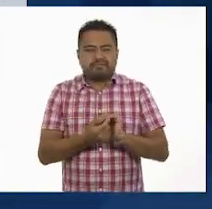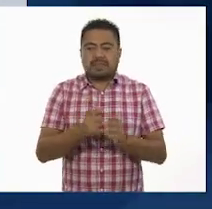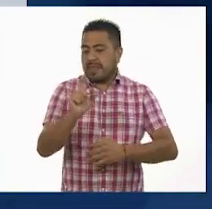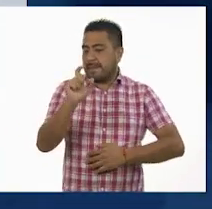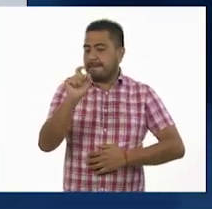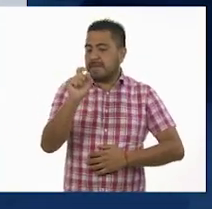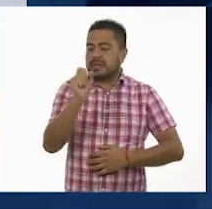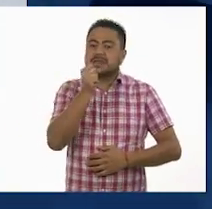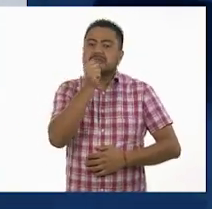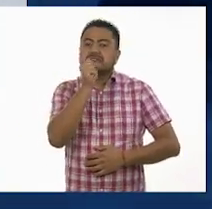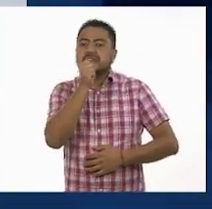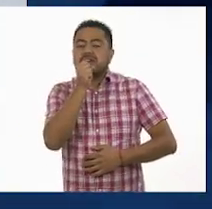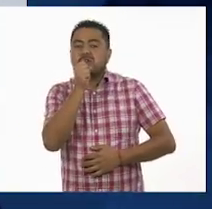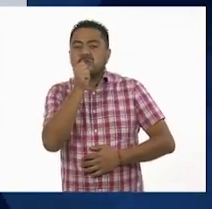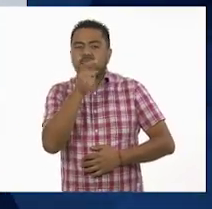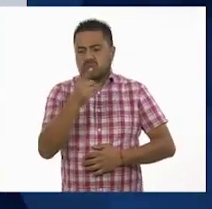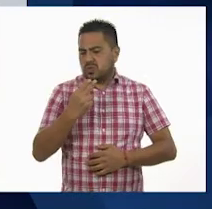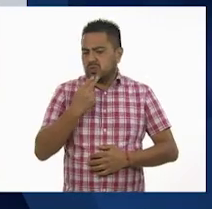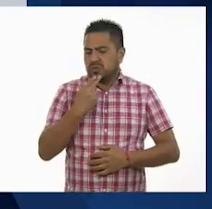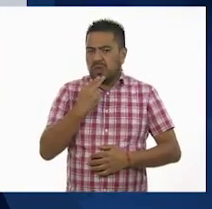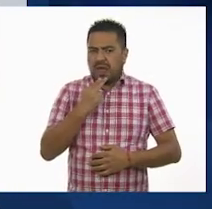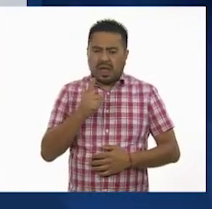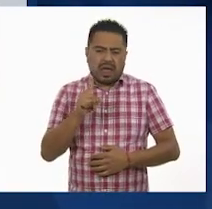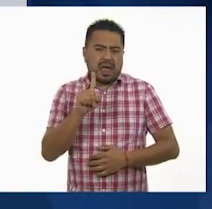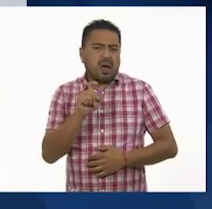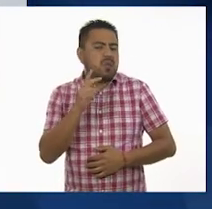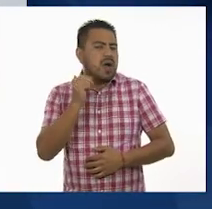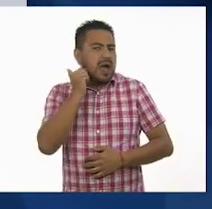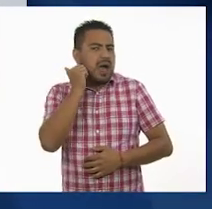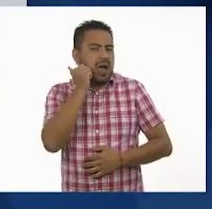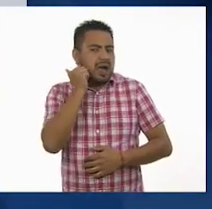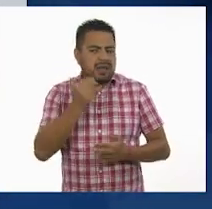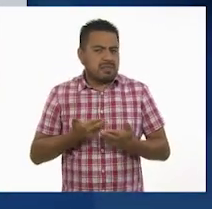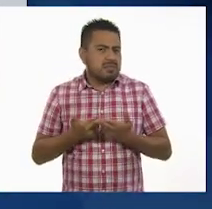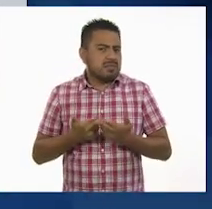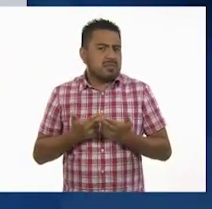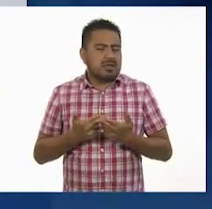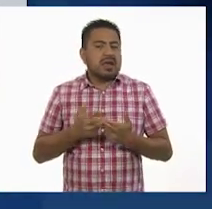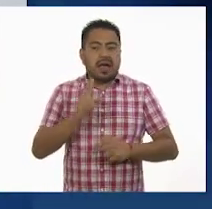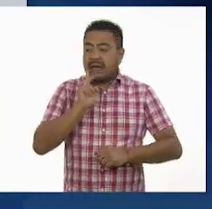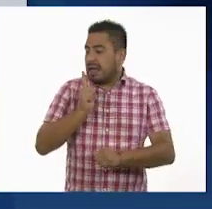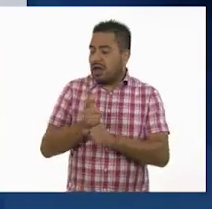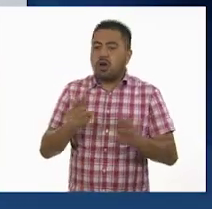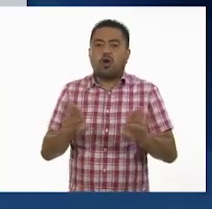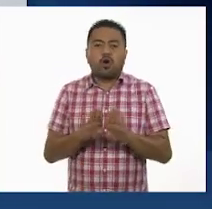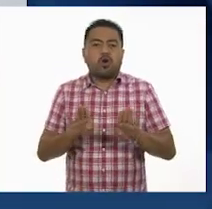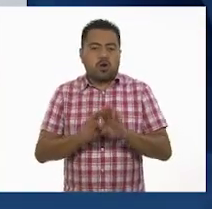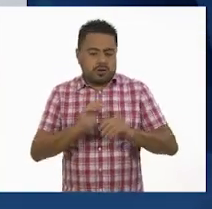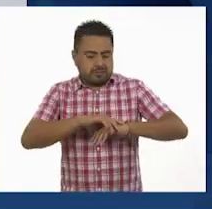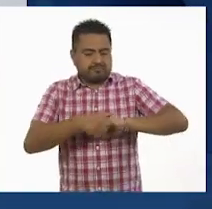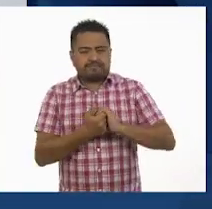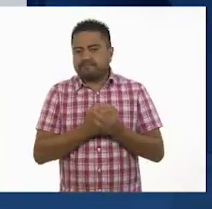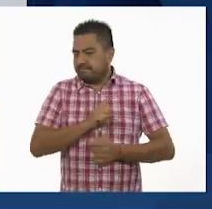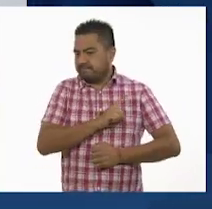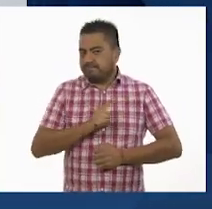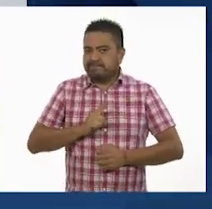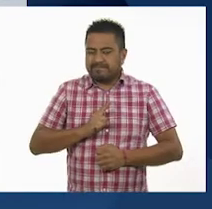20 segundos, usando mucha agua y jabón. Vamos a ver cómo hay que lavarnos las manos.